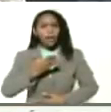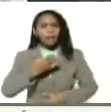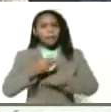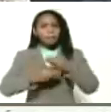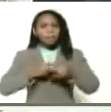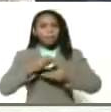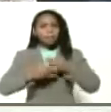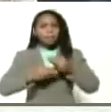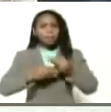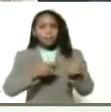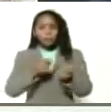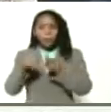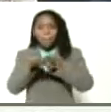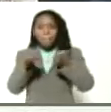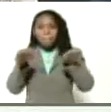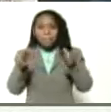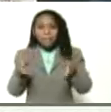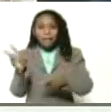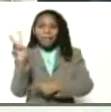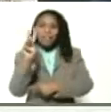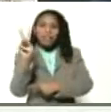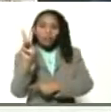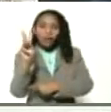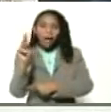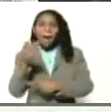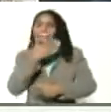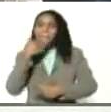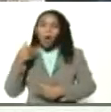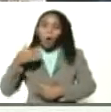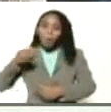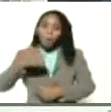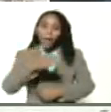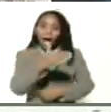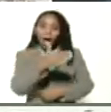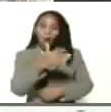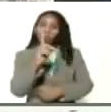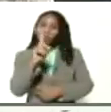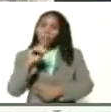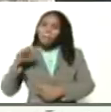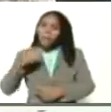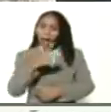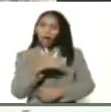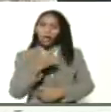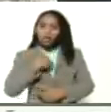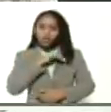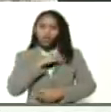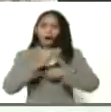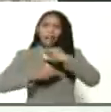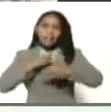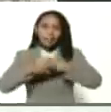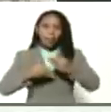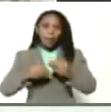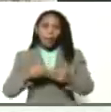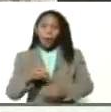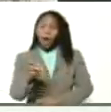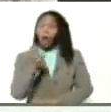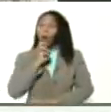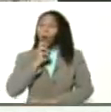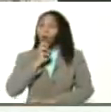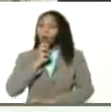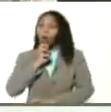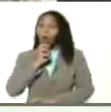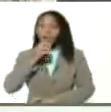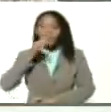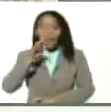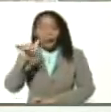llevar a la mesa al venezolano la mejor sardina. Una sardina que nosotros caracterizamos como el oro del